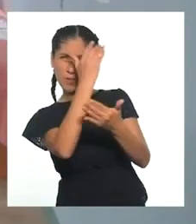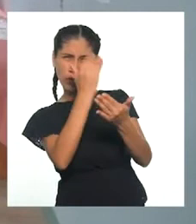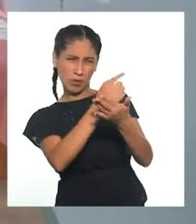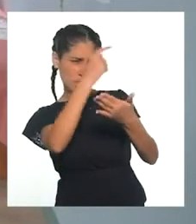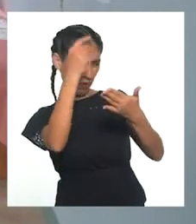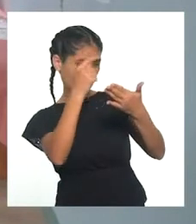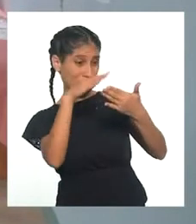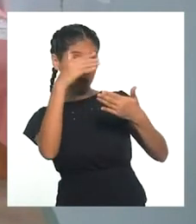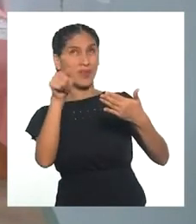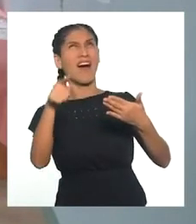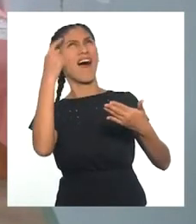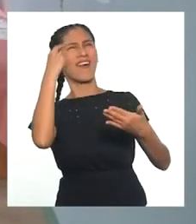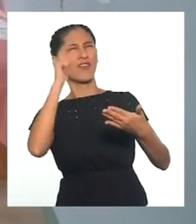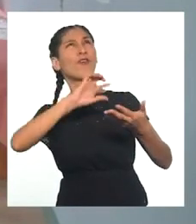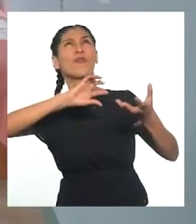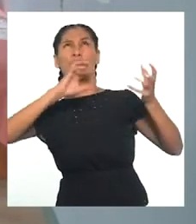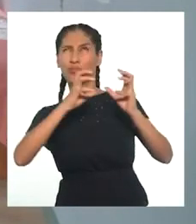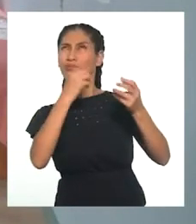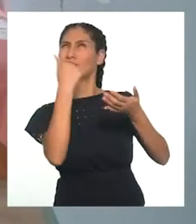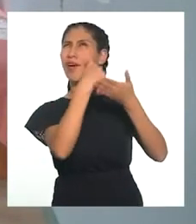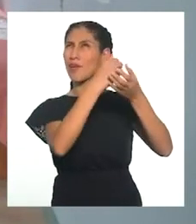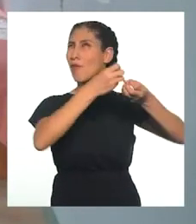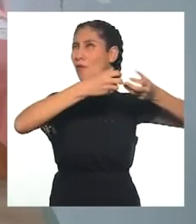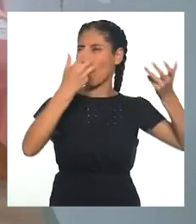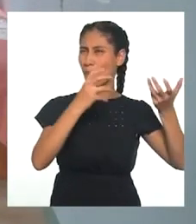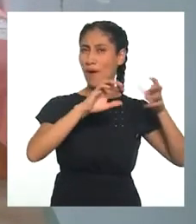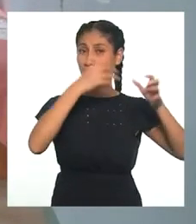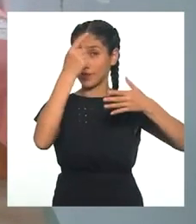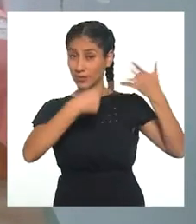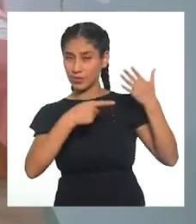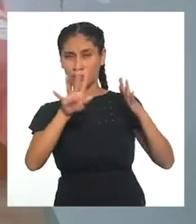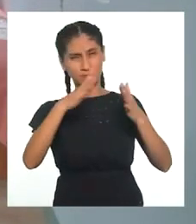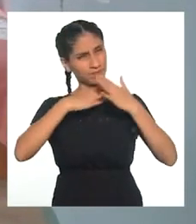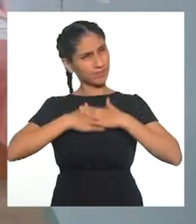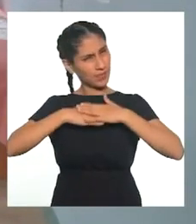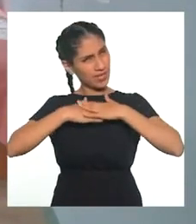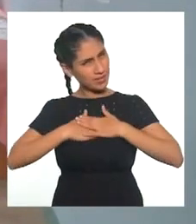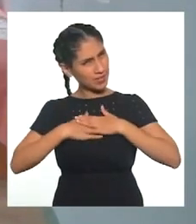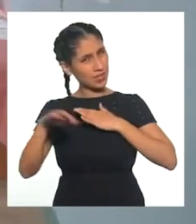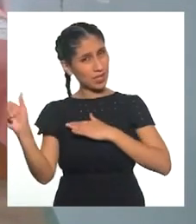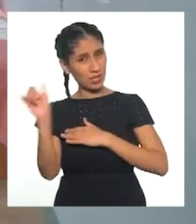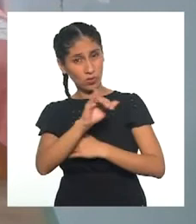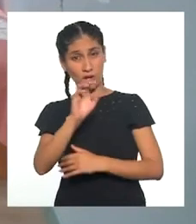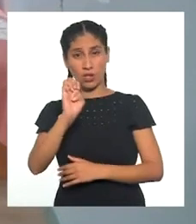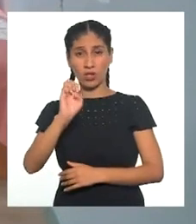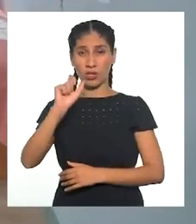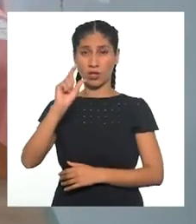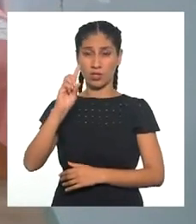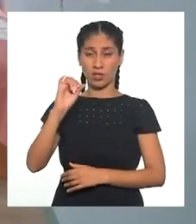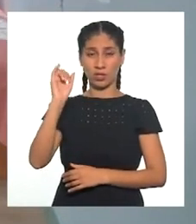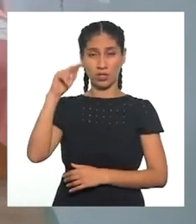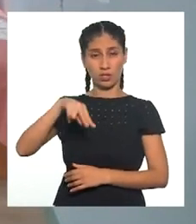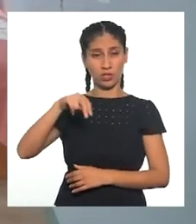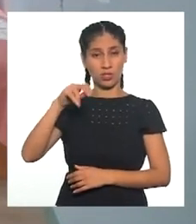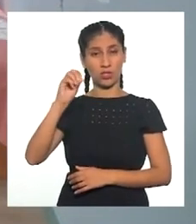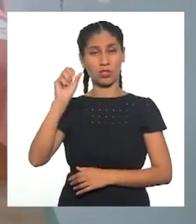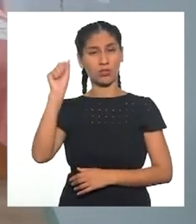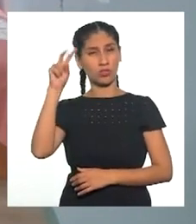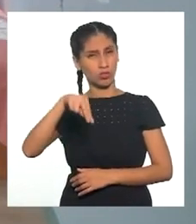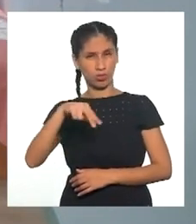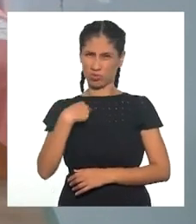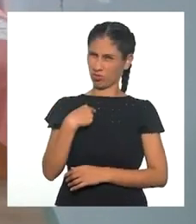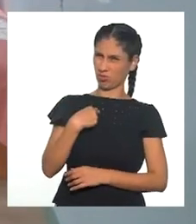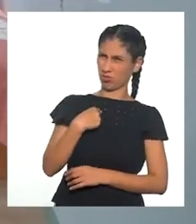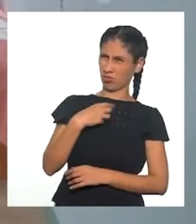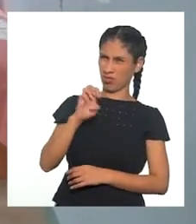ni que pueda o deba apresurarse, Andrea. Paciencia, como Edison. ¿Edison? Thomas Edison, el inventor de la